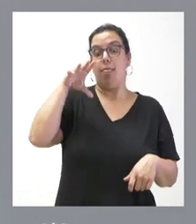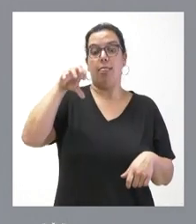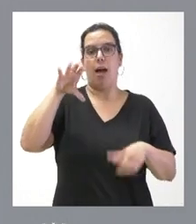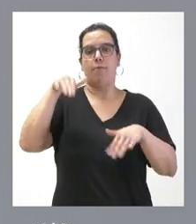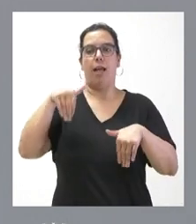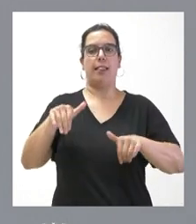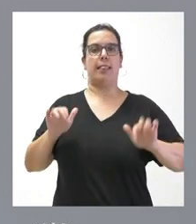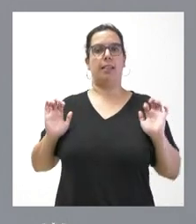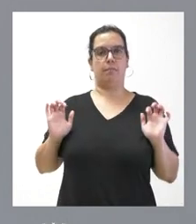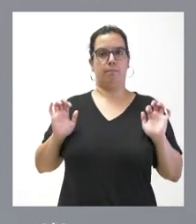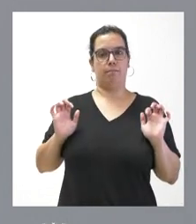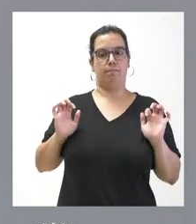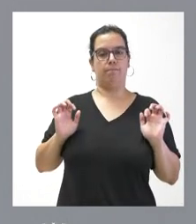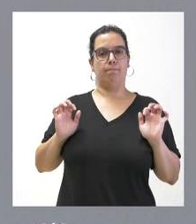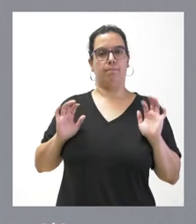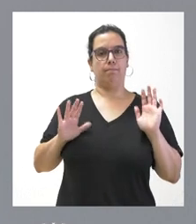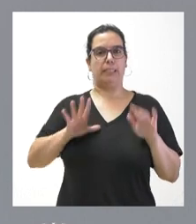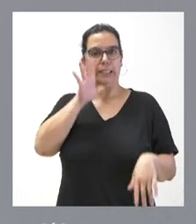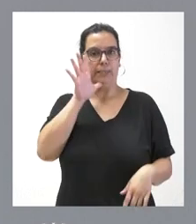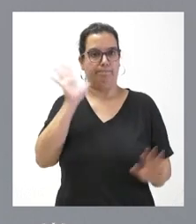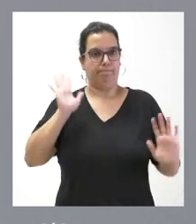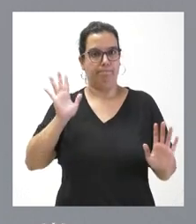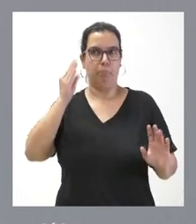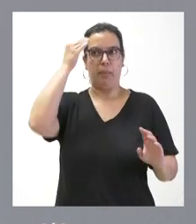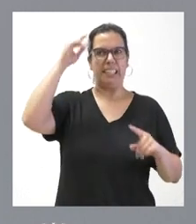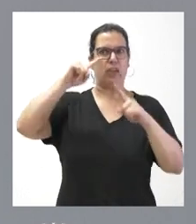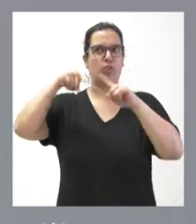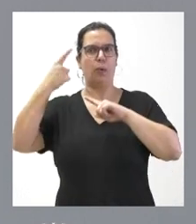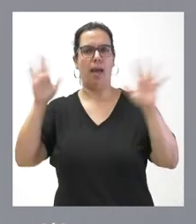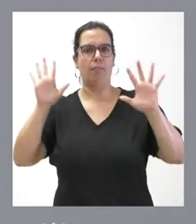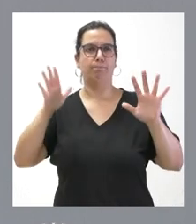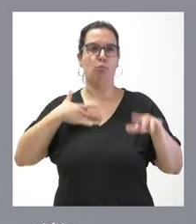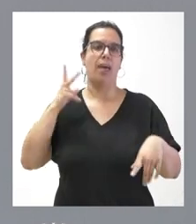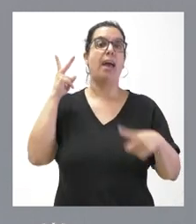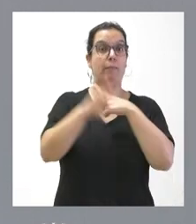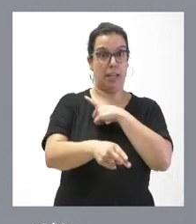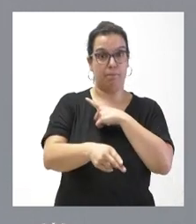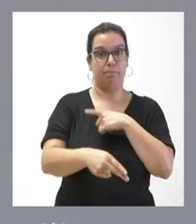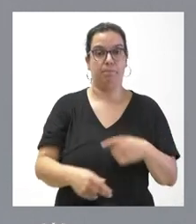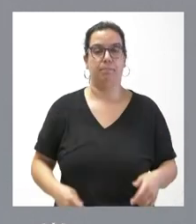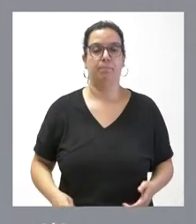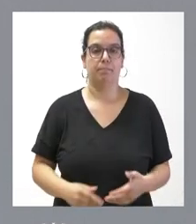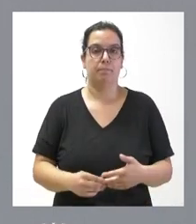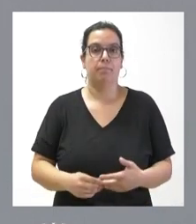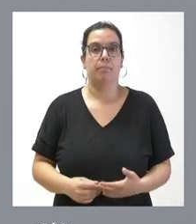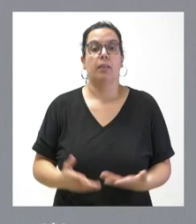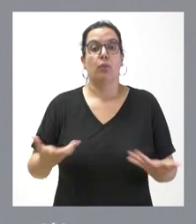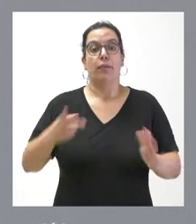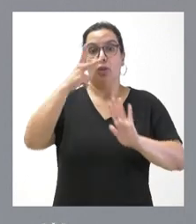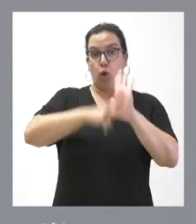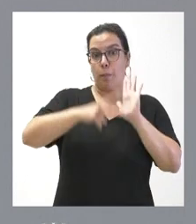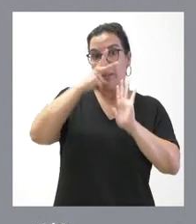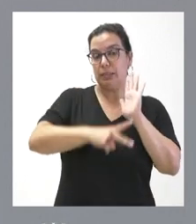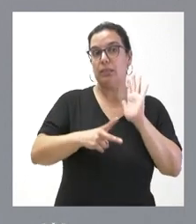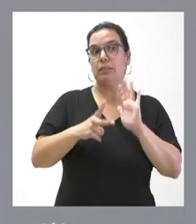ilegal reflexionan sobre las consecuencias de este hecho y quizá evitan que esto se pueda producir. Y las normas no